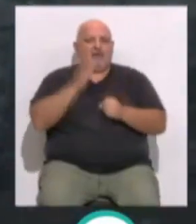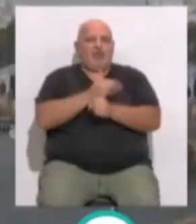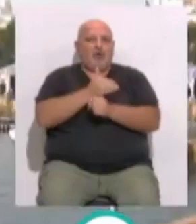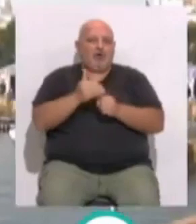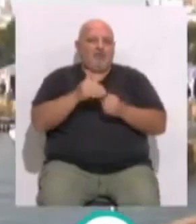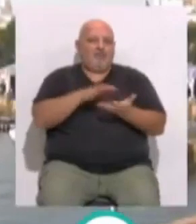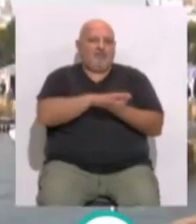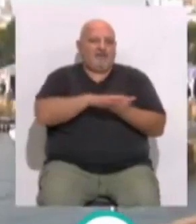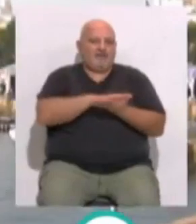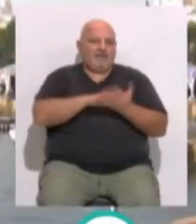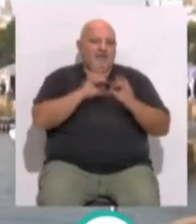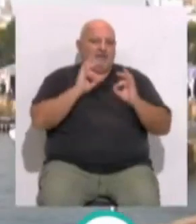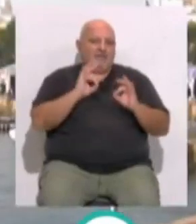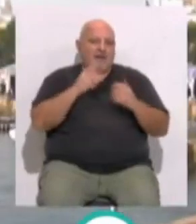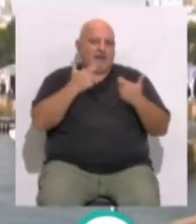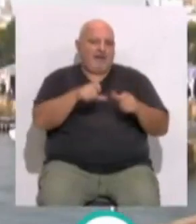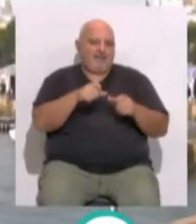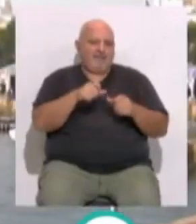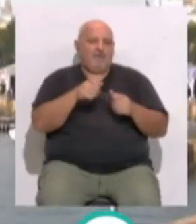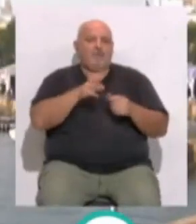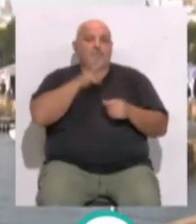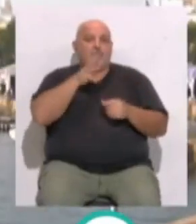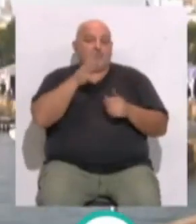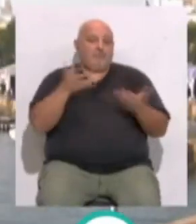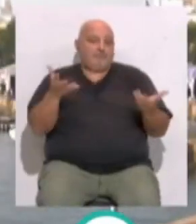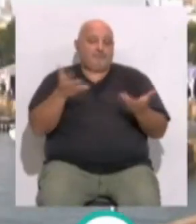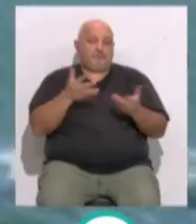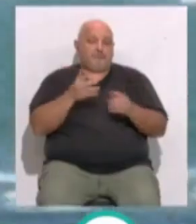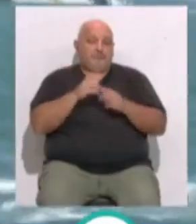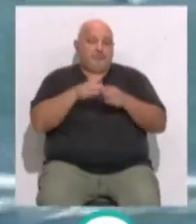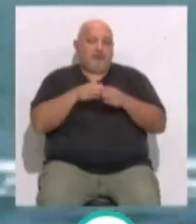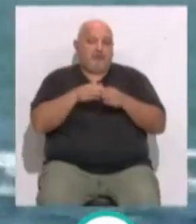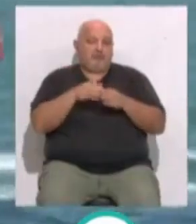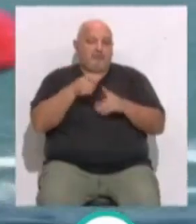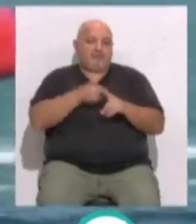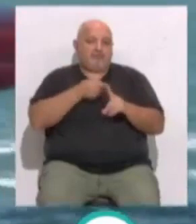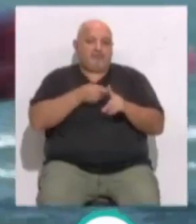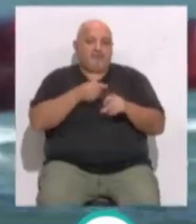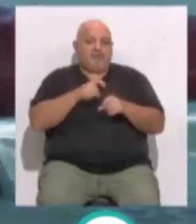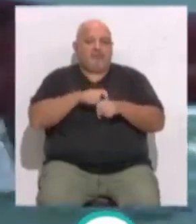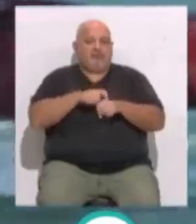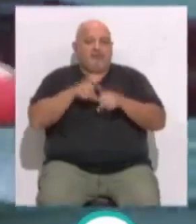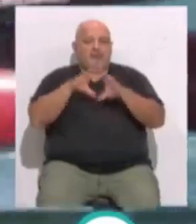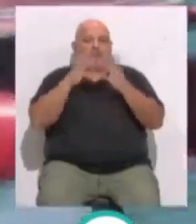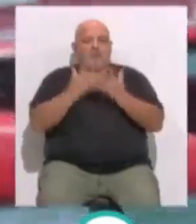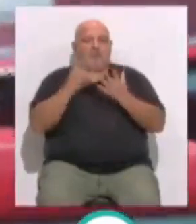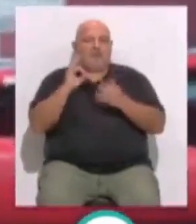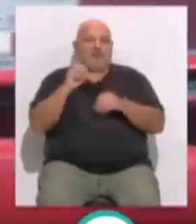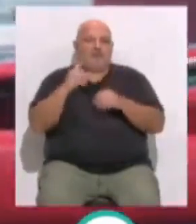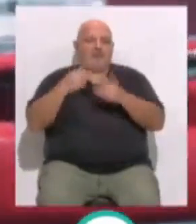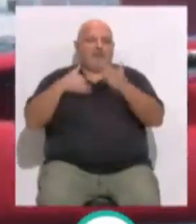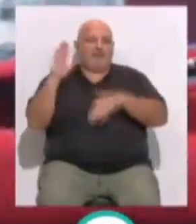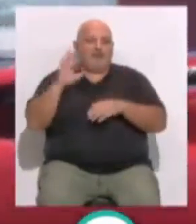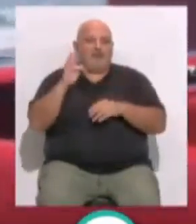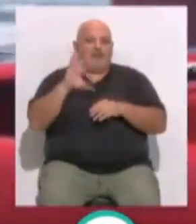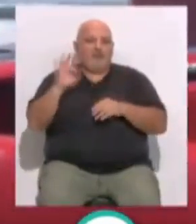zonas básicas de exclusión a la navegación. Los motivos son que son embarcaciones que en el circuito mundial... ...está conocida como la regata